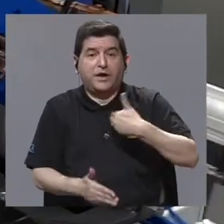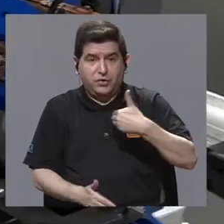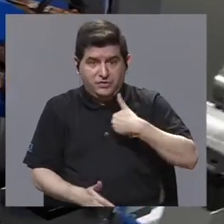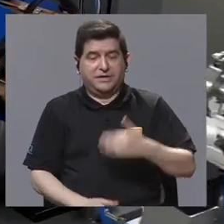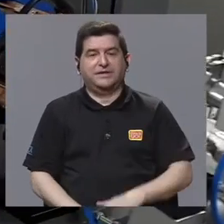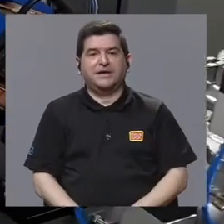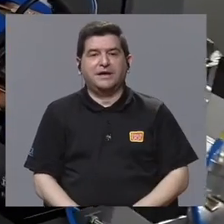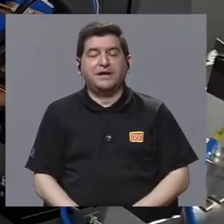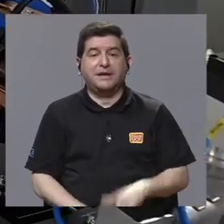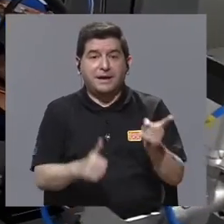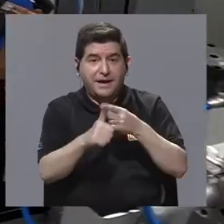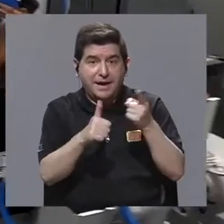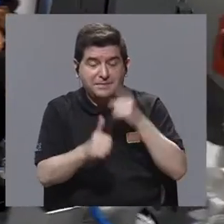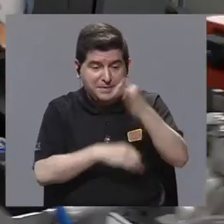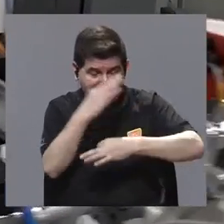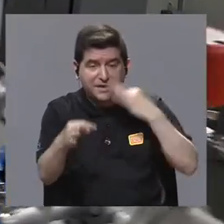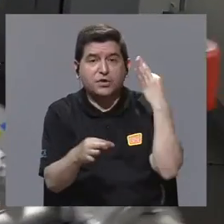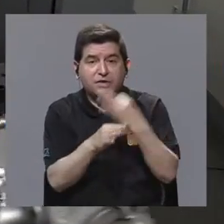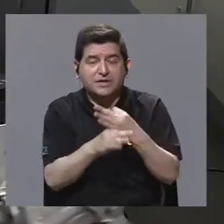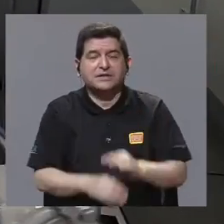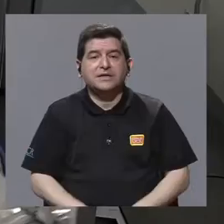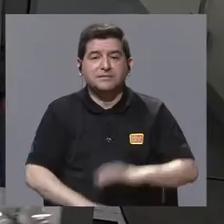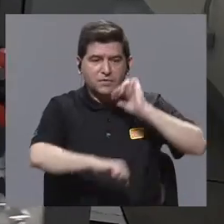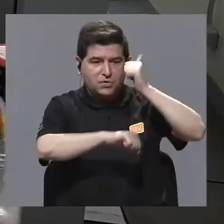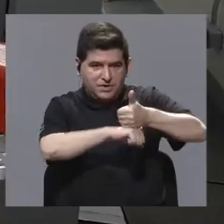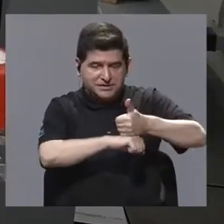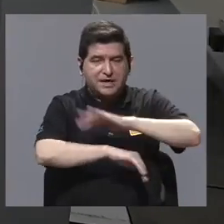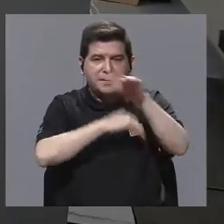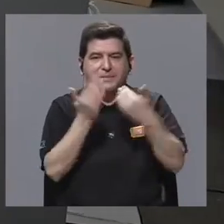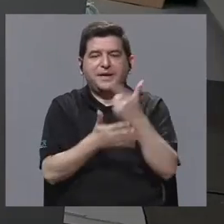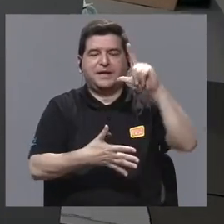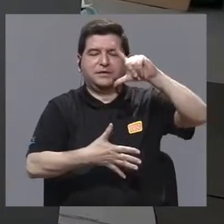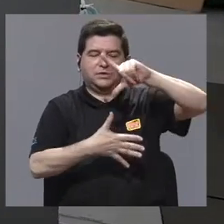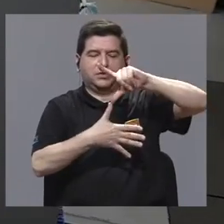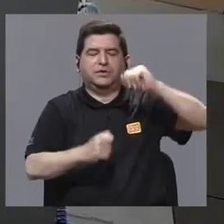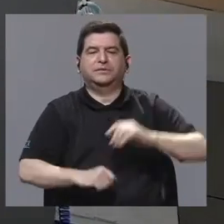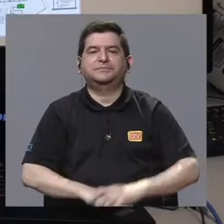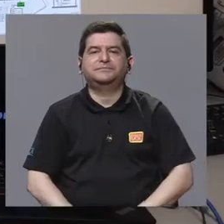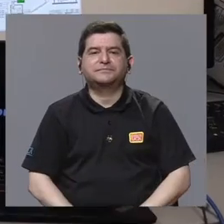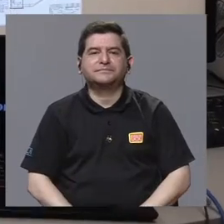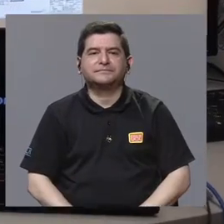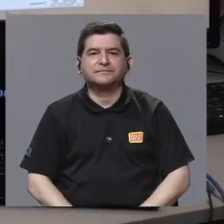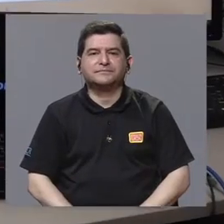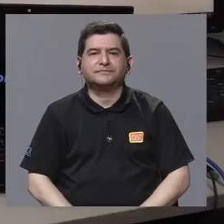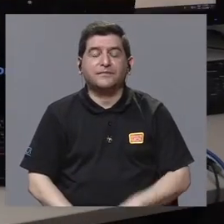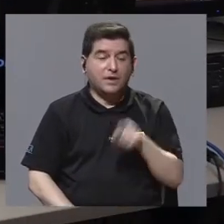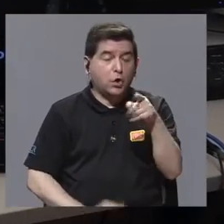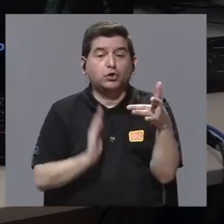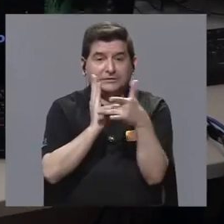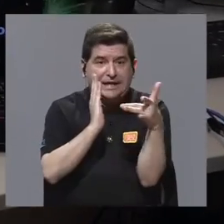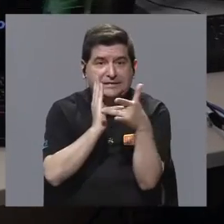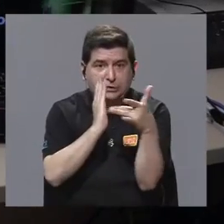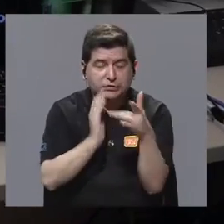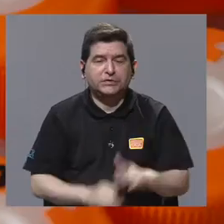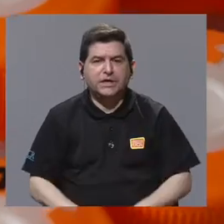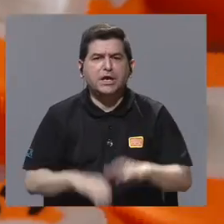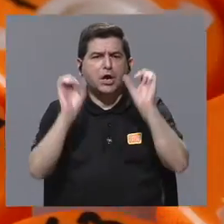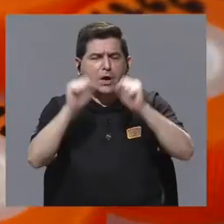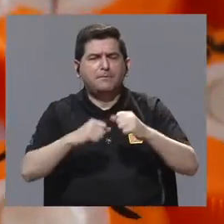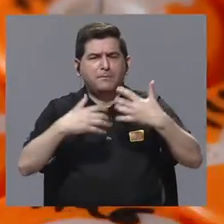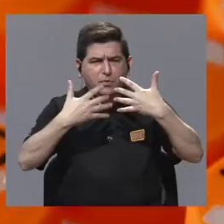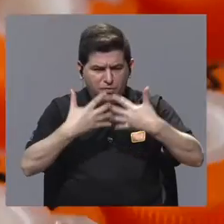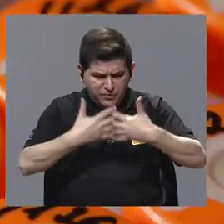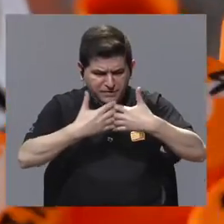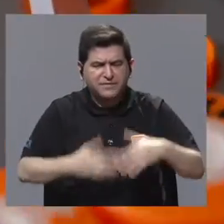existe y el primero de este tipo que se instala en toda América Latina. Con esta tecnología se podrán